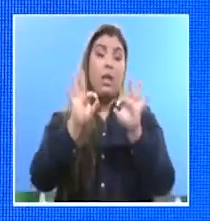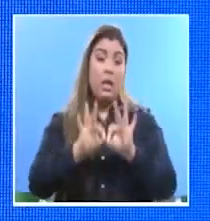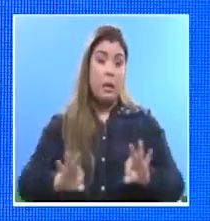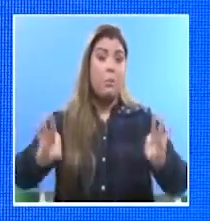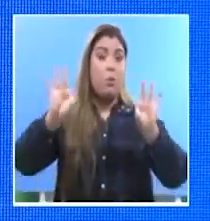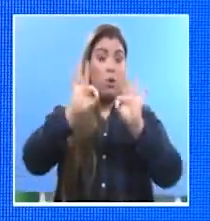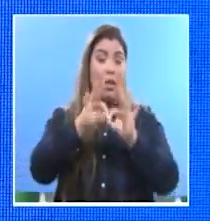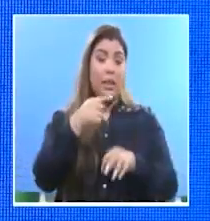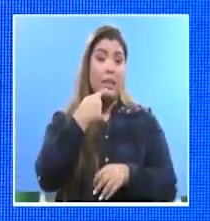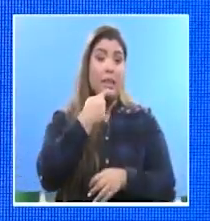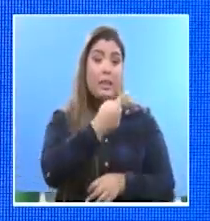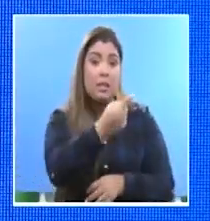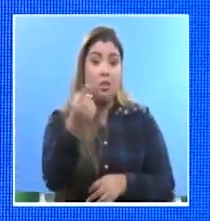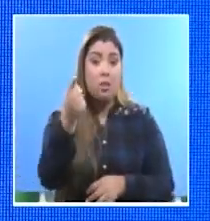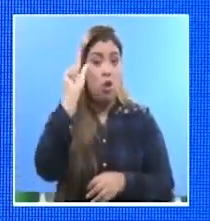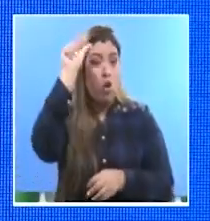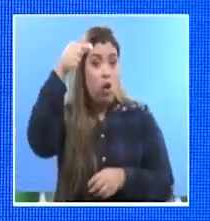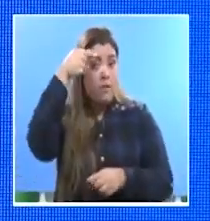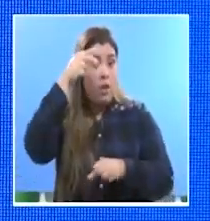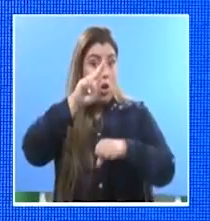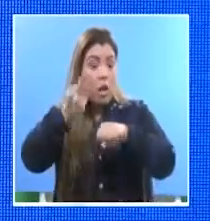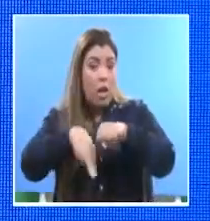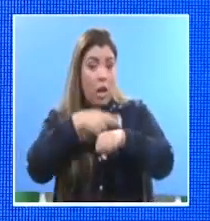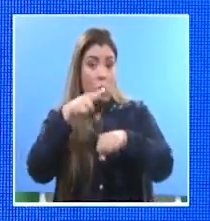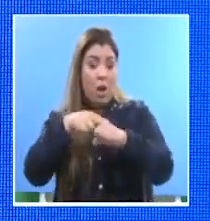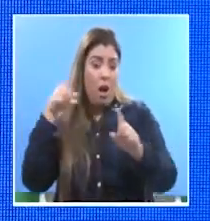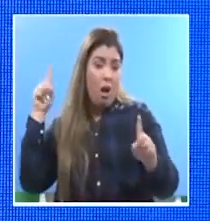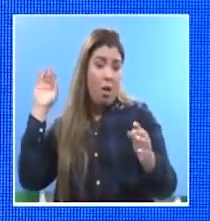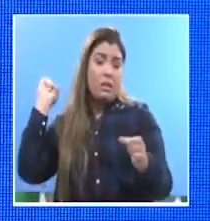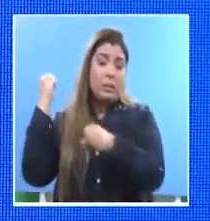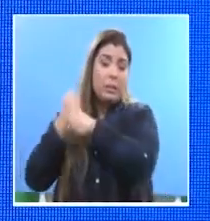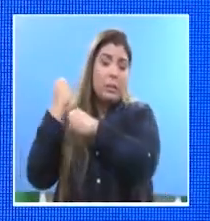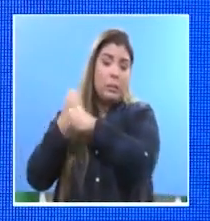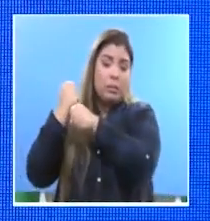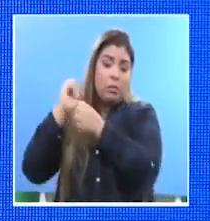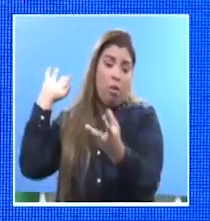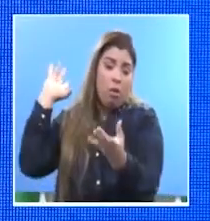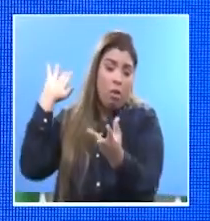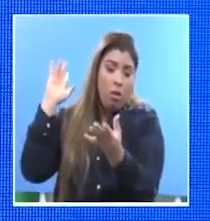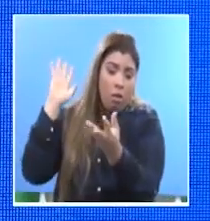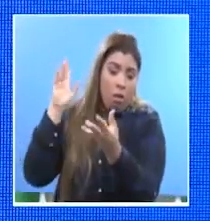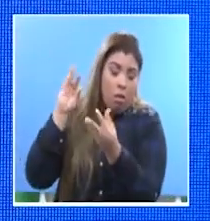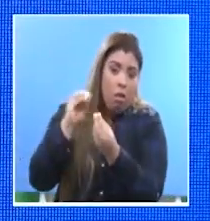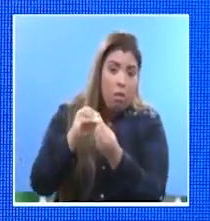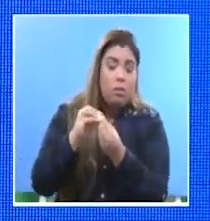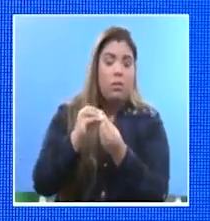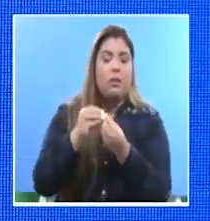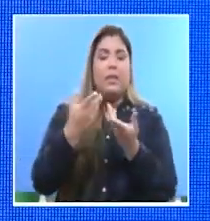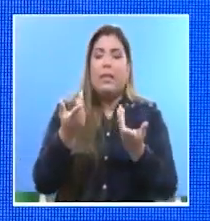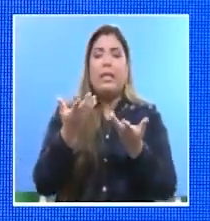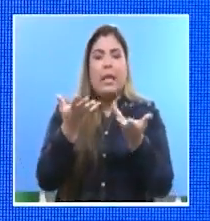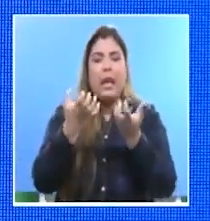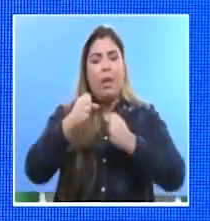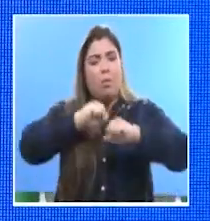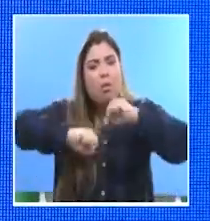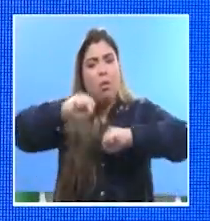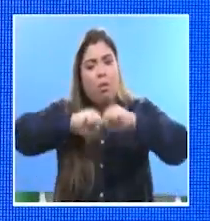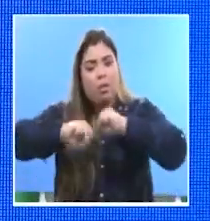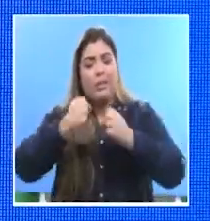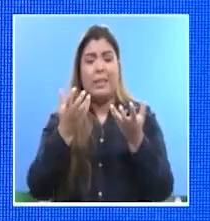hasta este momento han tenido como objetivo el disminuir